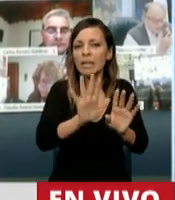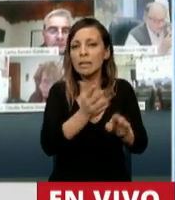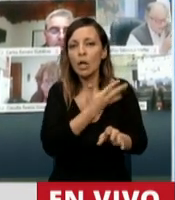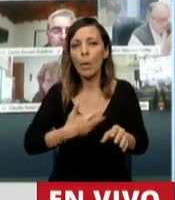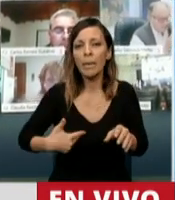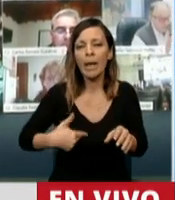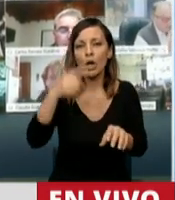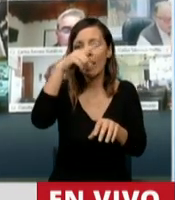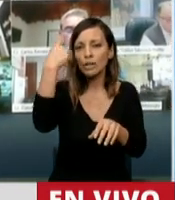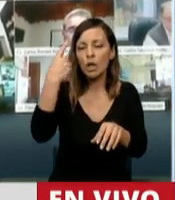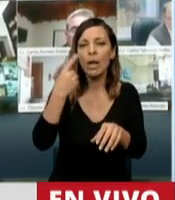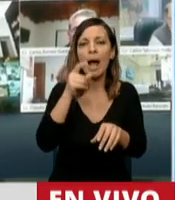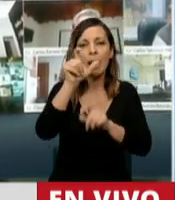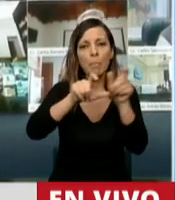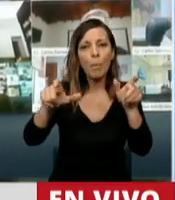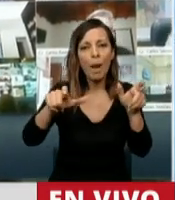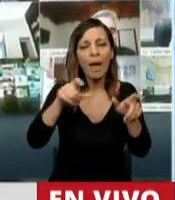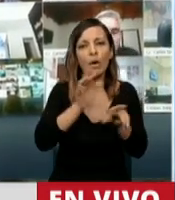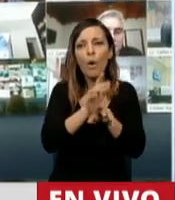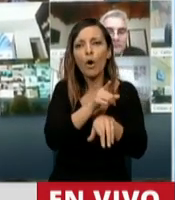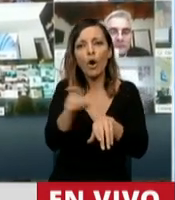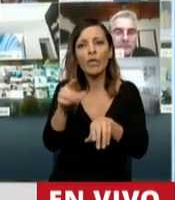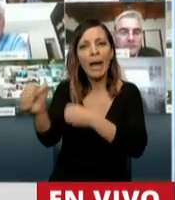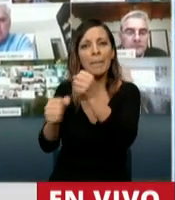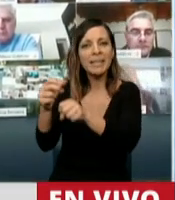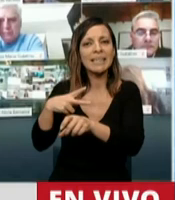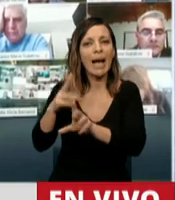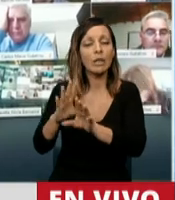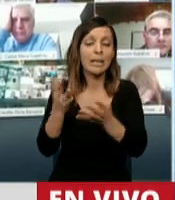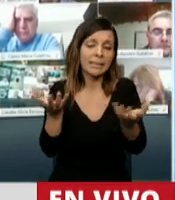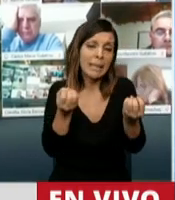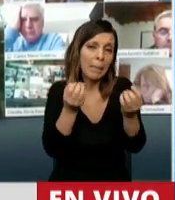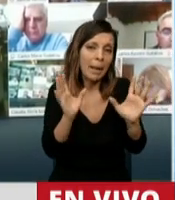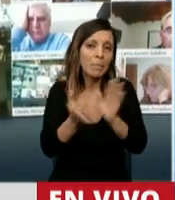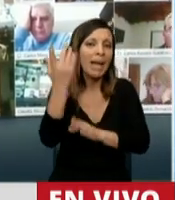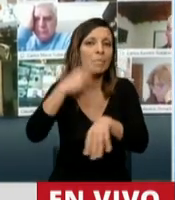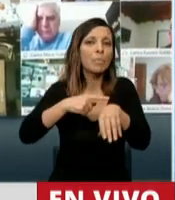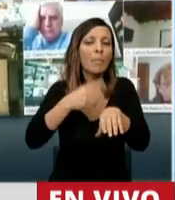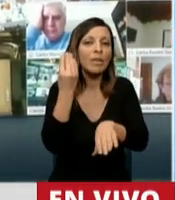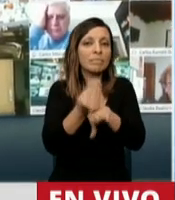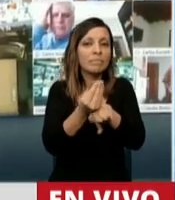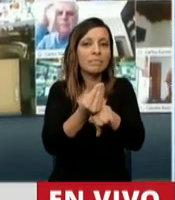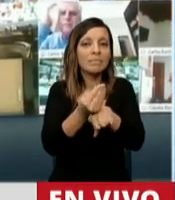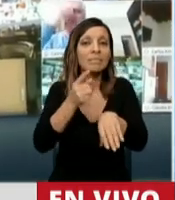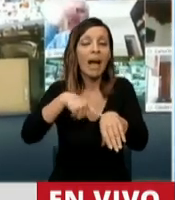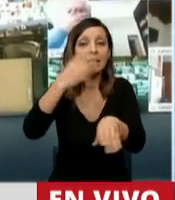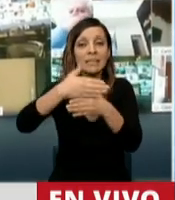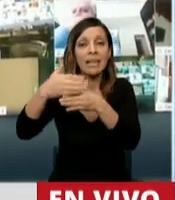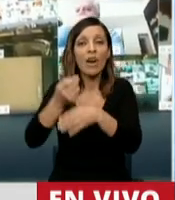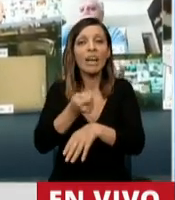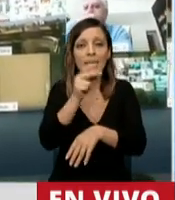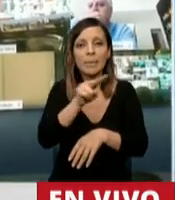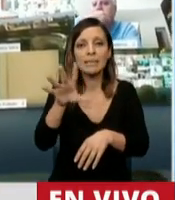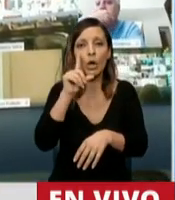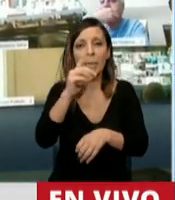nacionales y populares son gobiernos anti-empresa, que es notable, porque cuando ellos gobernaron, en la Argentina cerraron casi 25.000 empresas, y